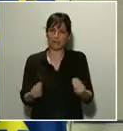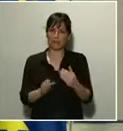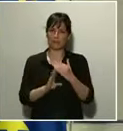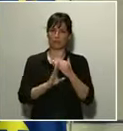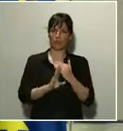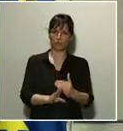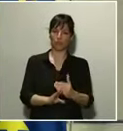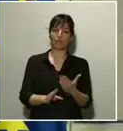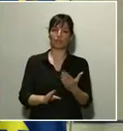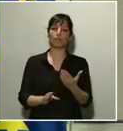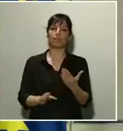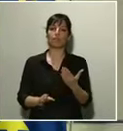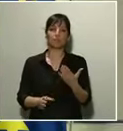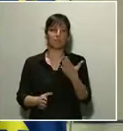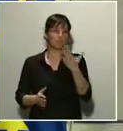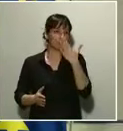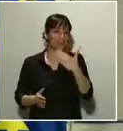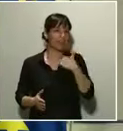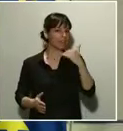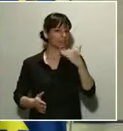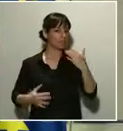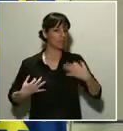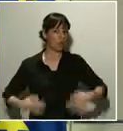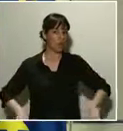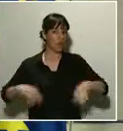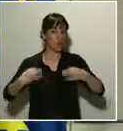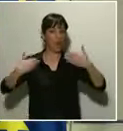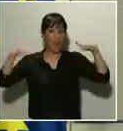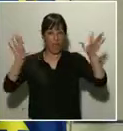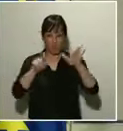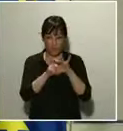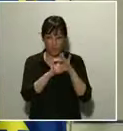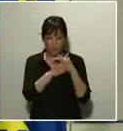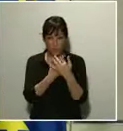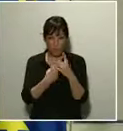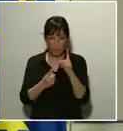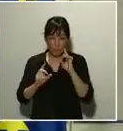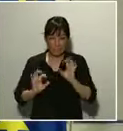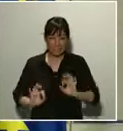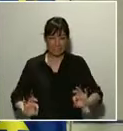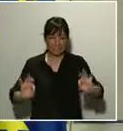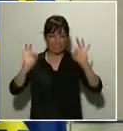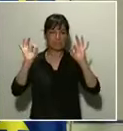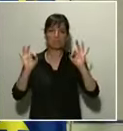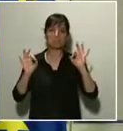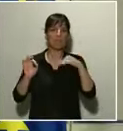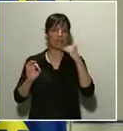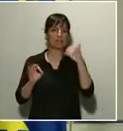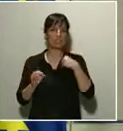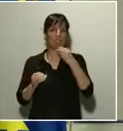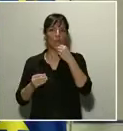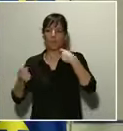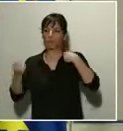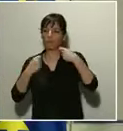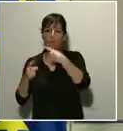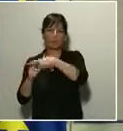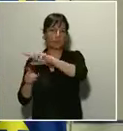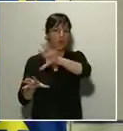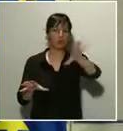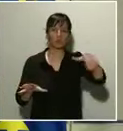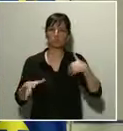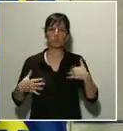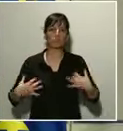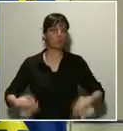práctica normalidad a pesar de las circunstancias excepcionales que estamos viviendo. En efecto agricultores,